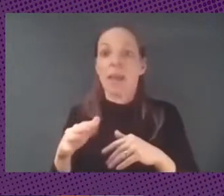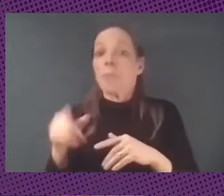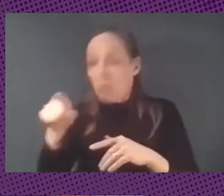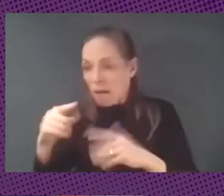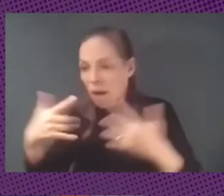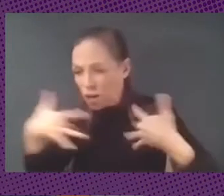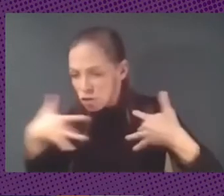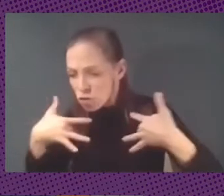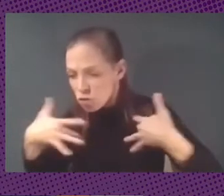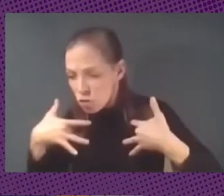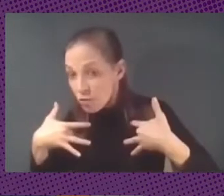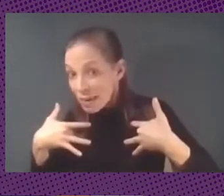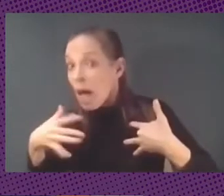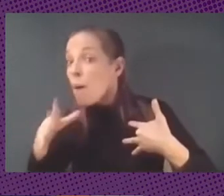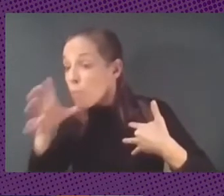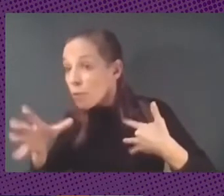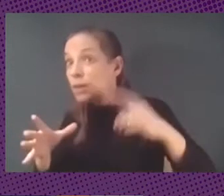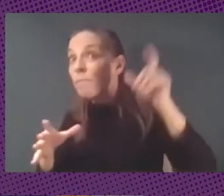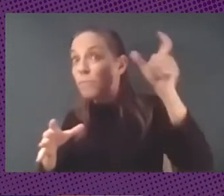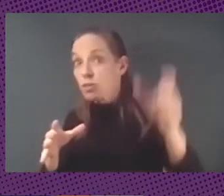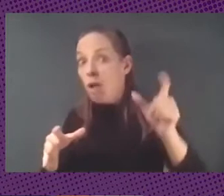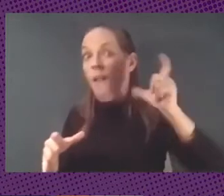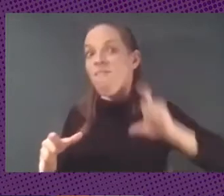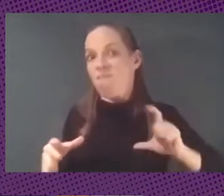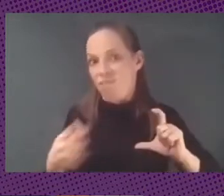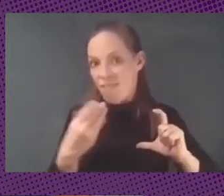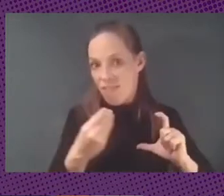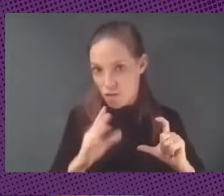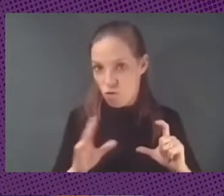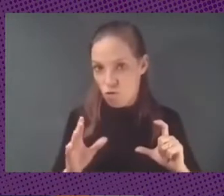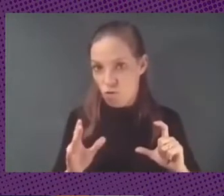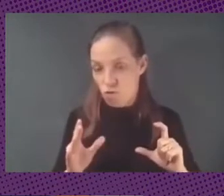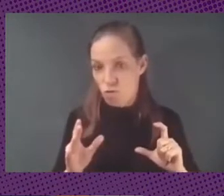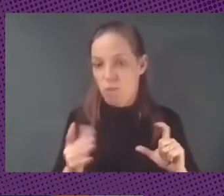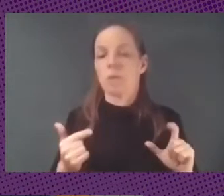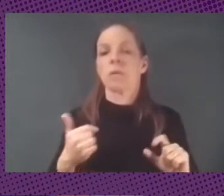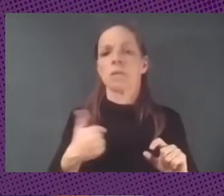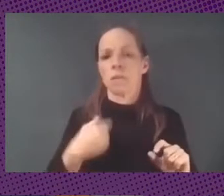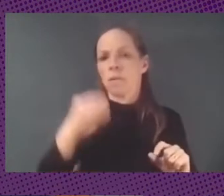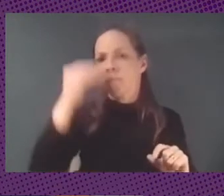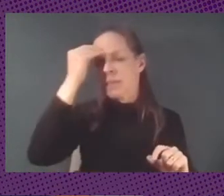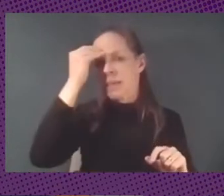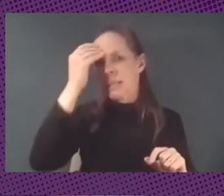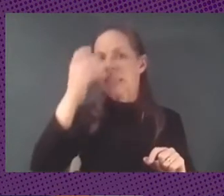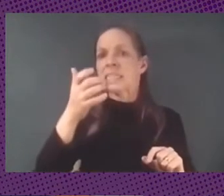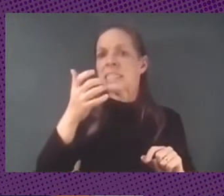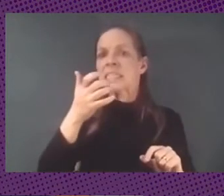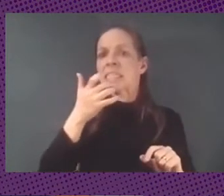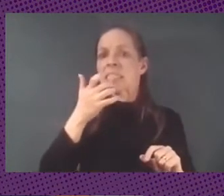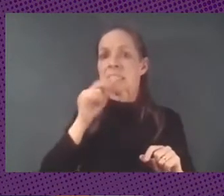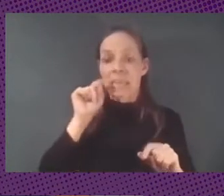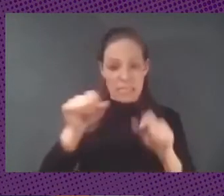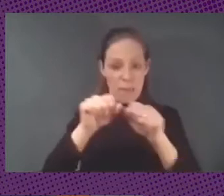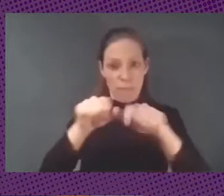sufriendo la programación de algoritmos entonces para mí la pregunta no es si tenemos que desconectar a estas personas de esas plataformas